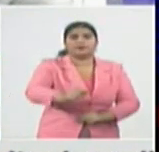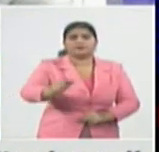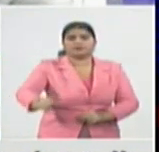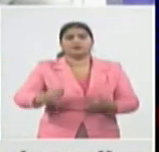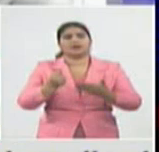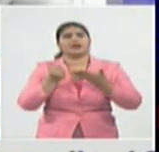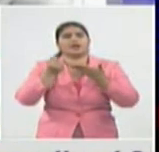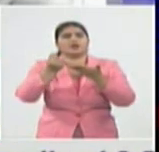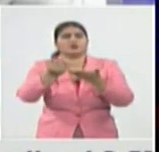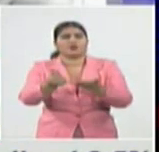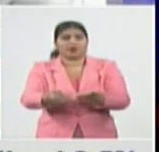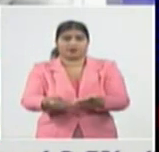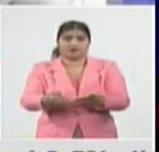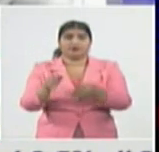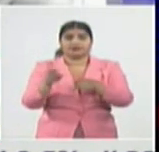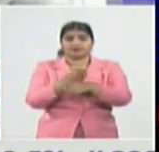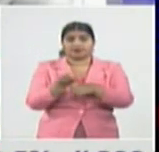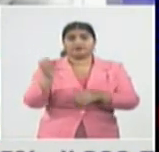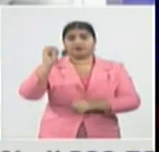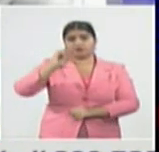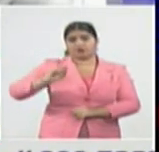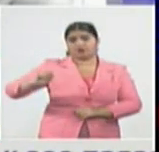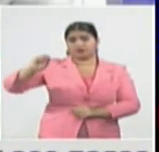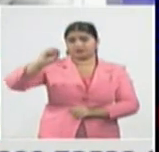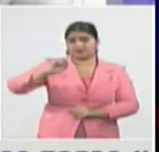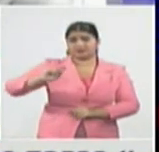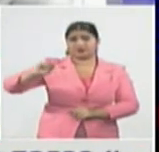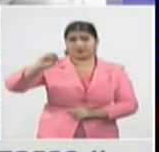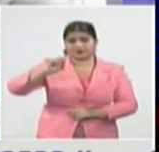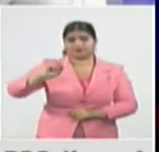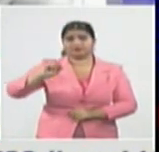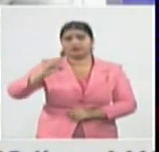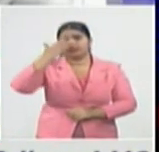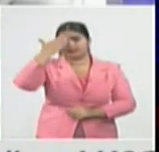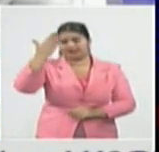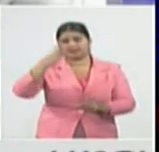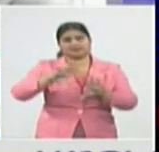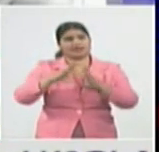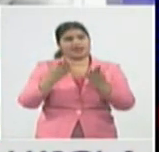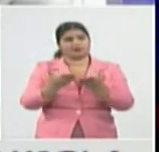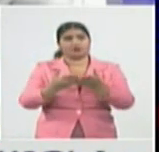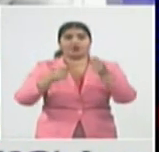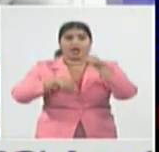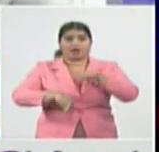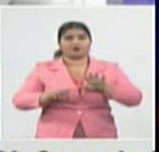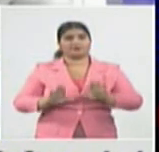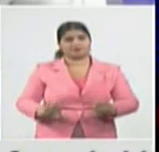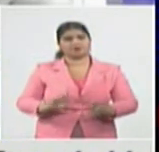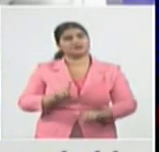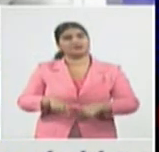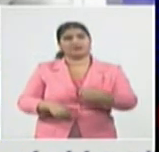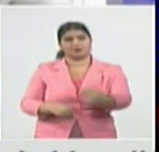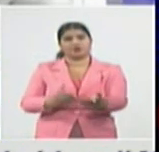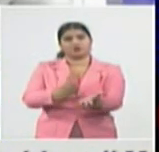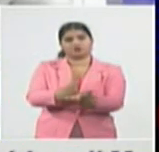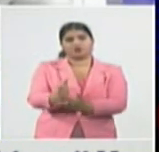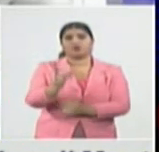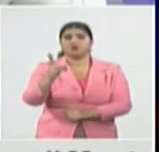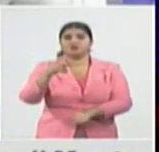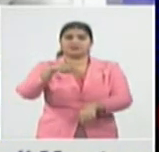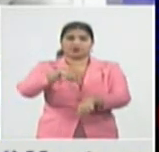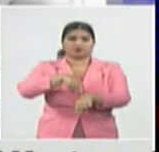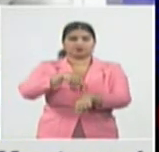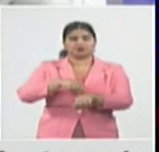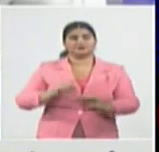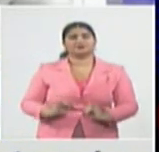tan necesario en tiempos de pandemia de COVID-19 doctor le propongo una pausa porque nosotros continuamos pulsando